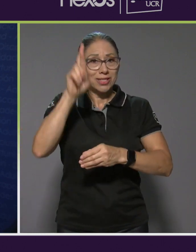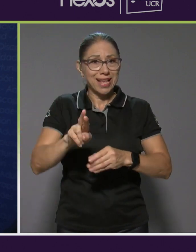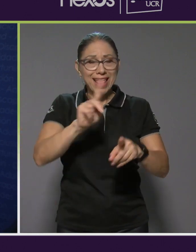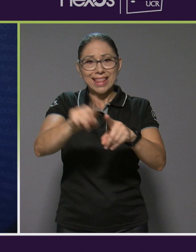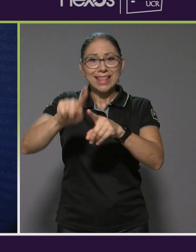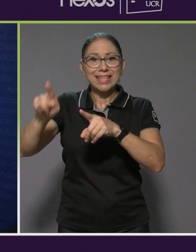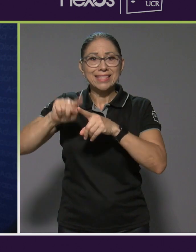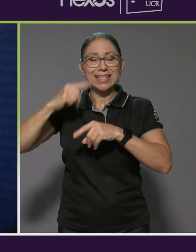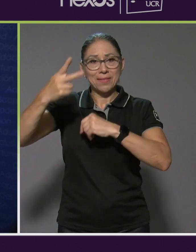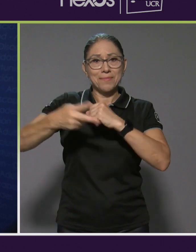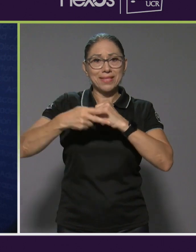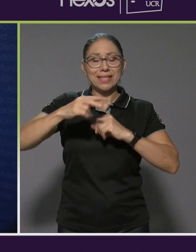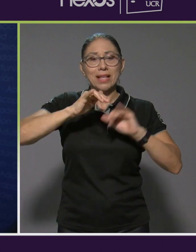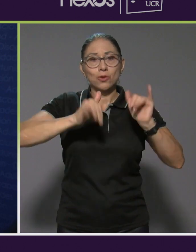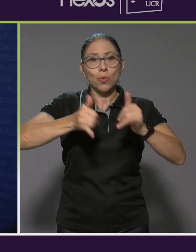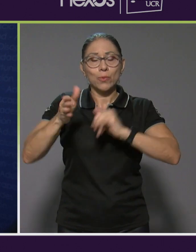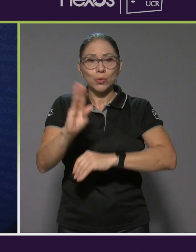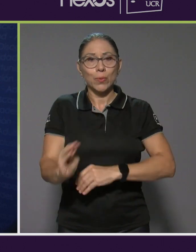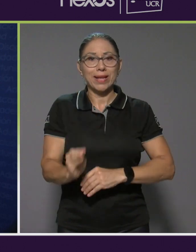Panamericanos Juveniles.